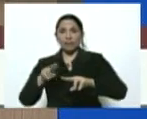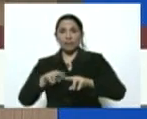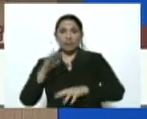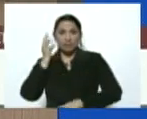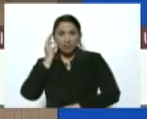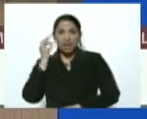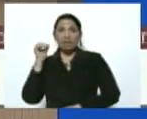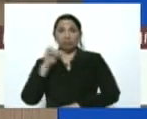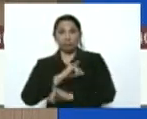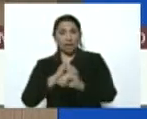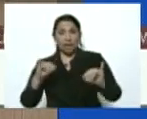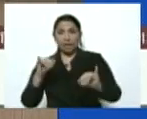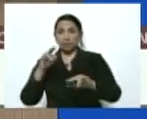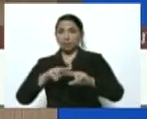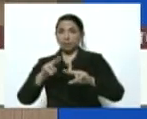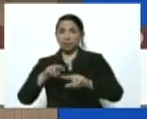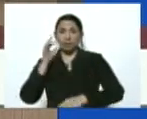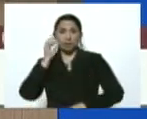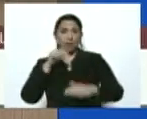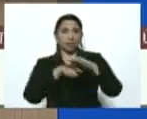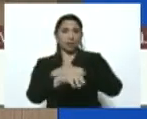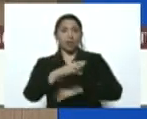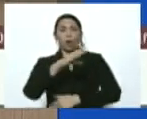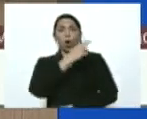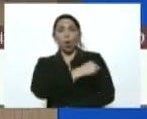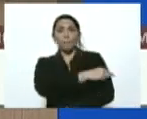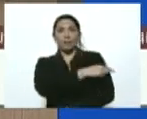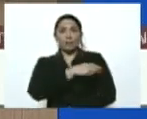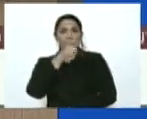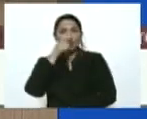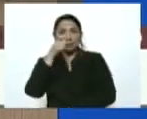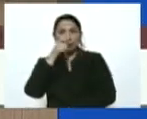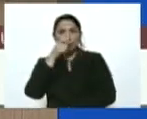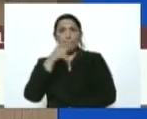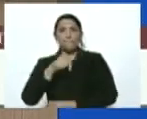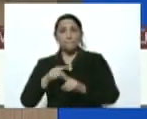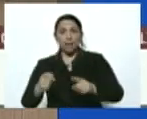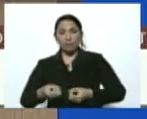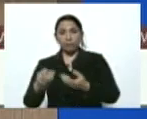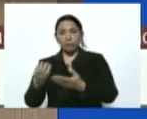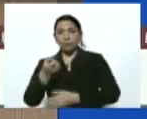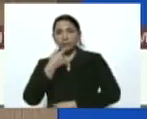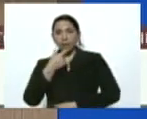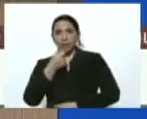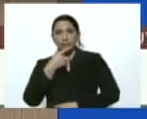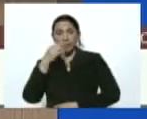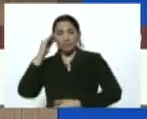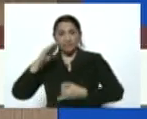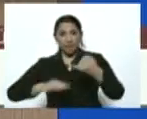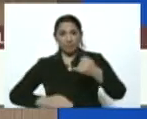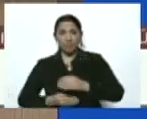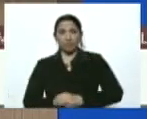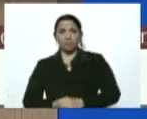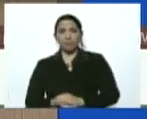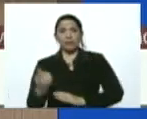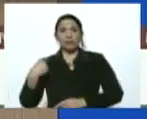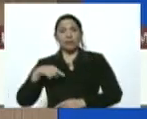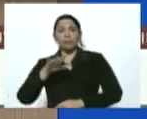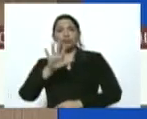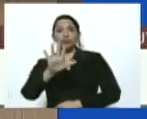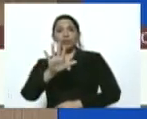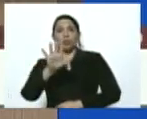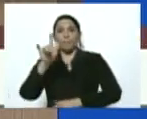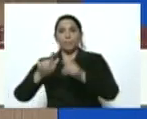esta niña fue ingresada a hospital Centinela para recibir su tratamiento. Finalmente, tenemos cinco